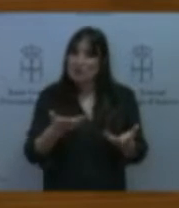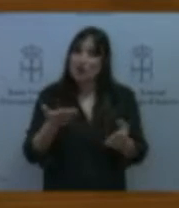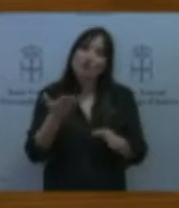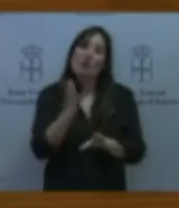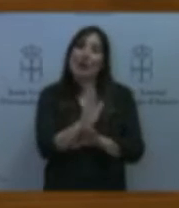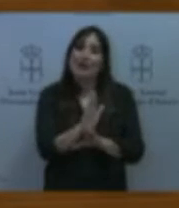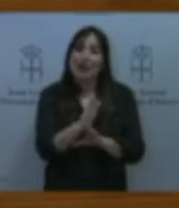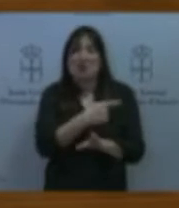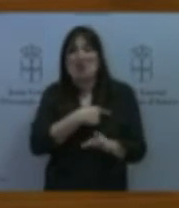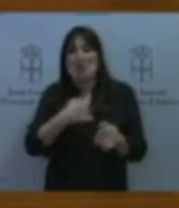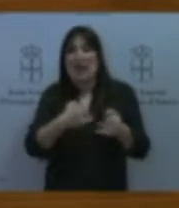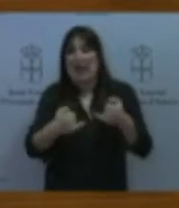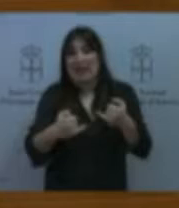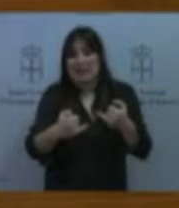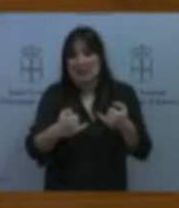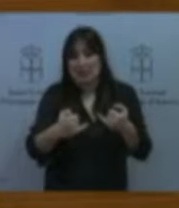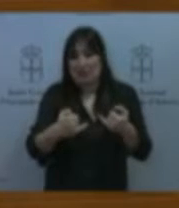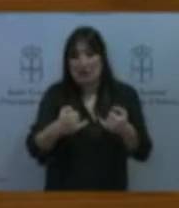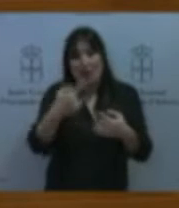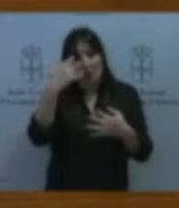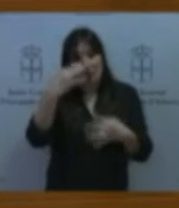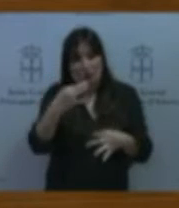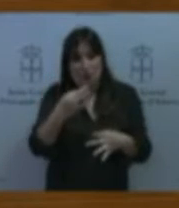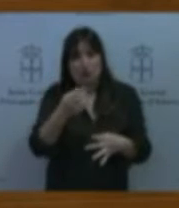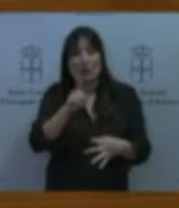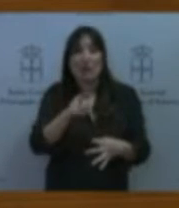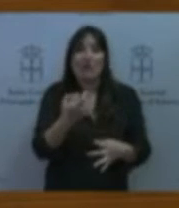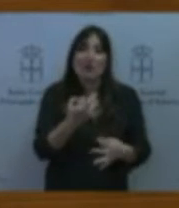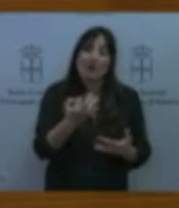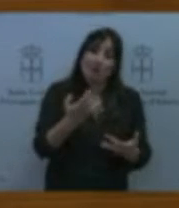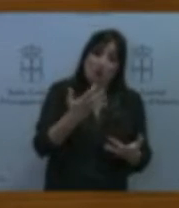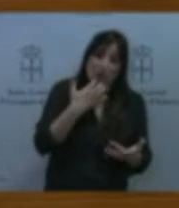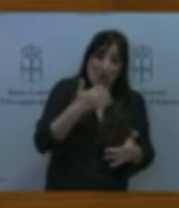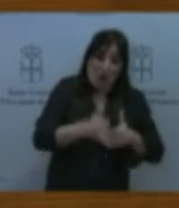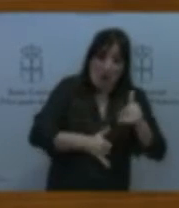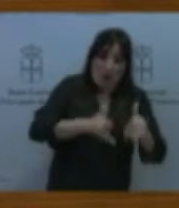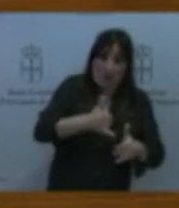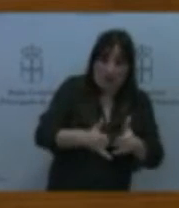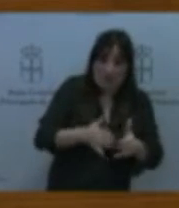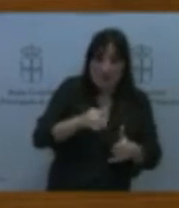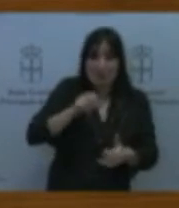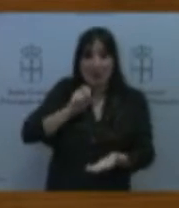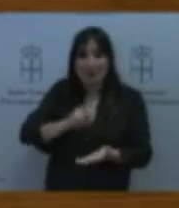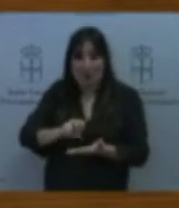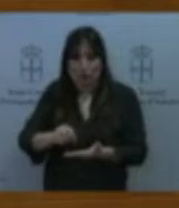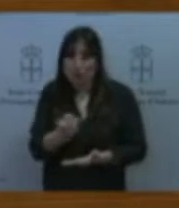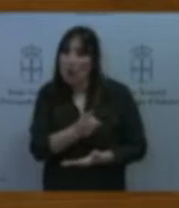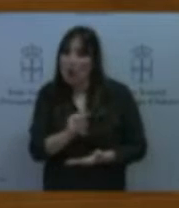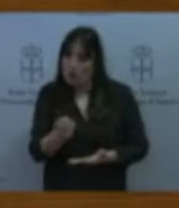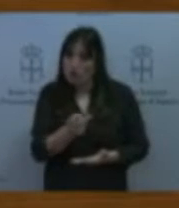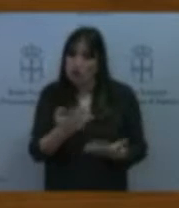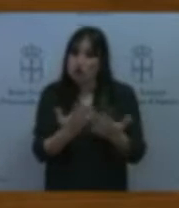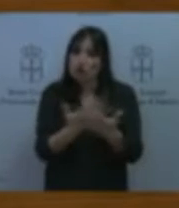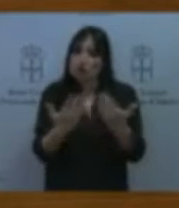la coexistencia de la circulación de peatones y ciclistas en condiciones de seguridad, zonas 30 y una